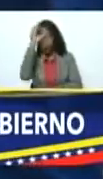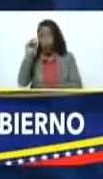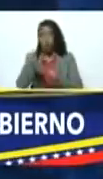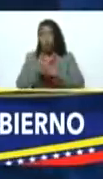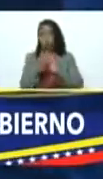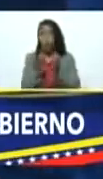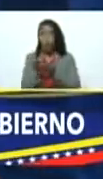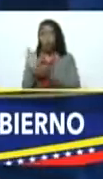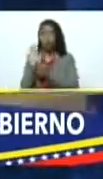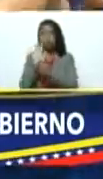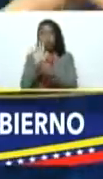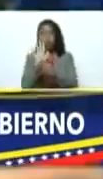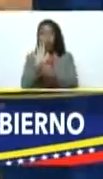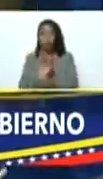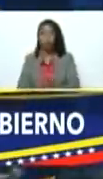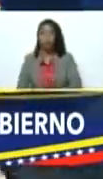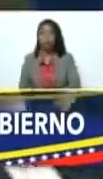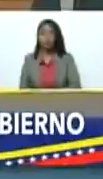Mi saludo.